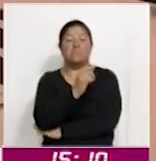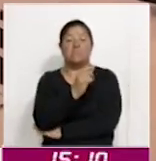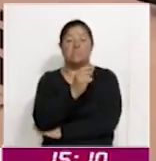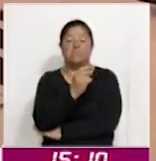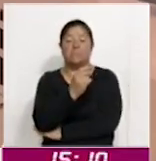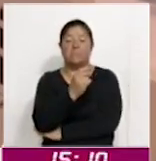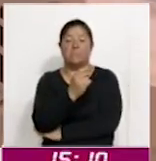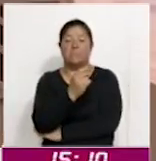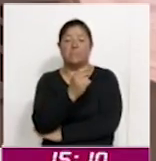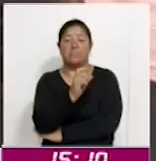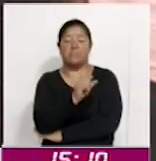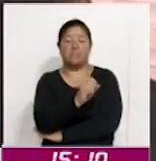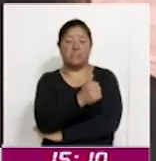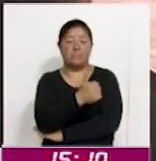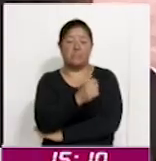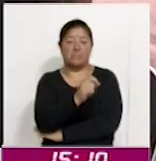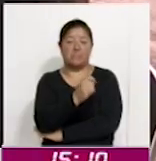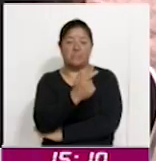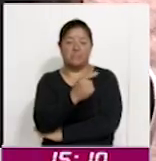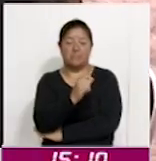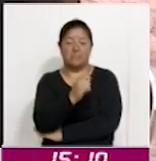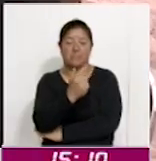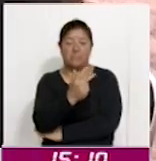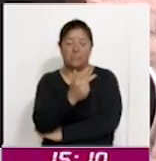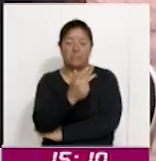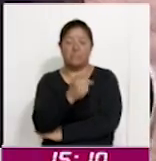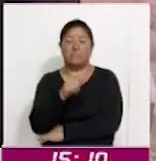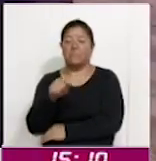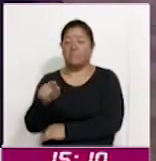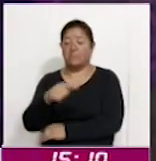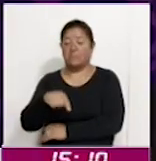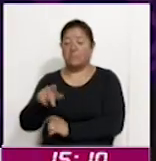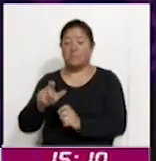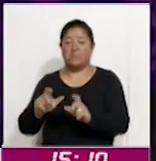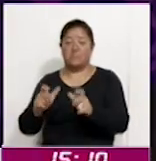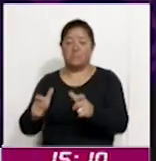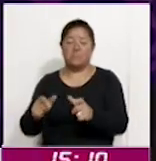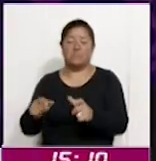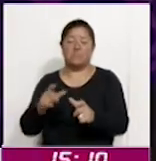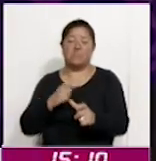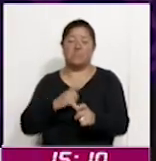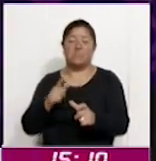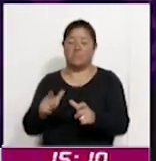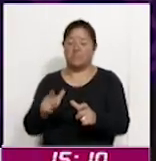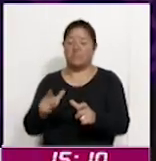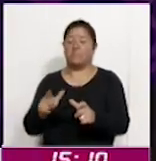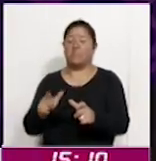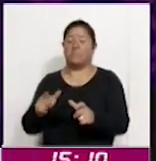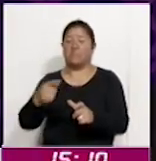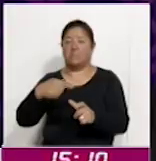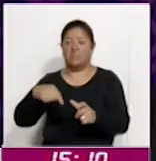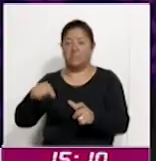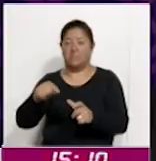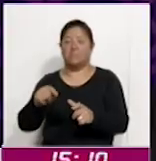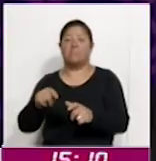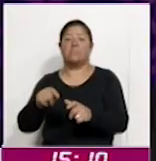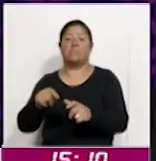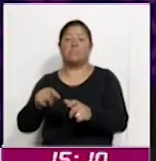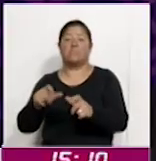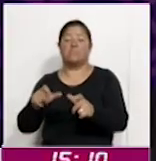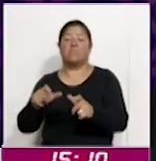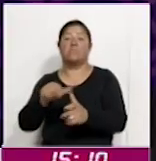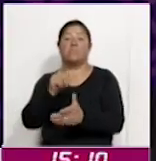28 va a ser a través de las unidades regionales del Servicio Nacional de Empleo Tlaxcala. Una va a ser en